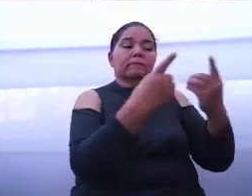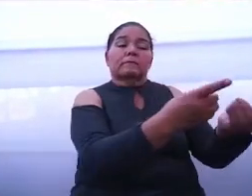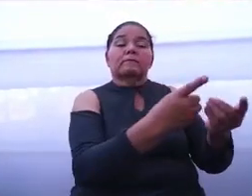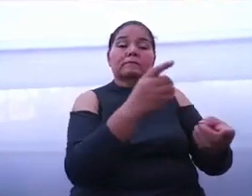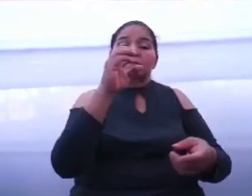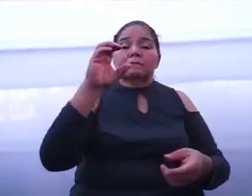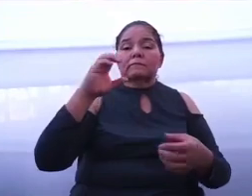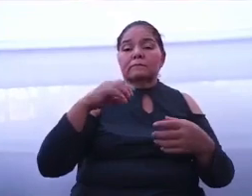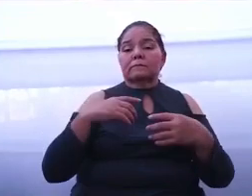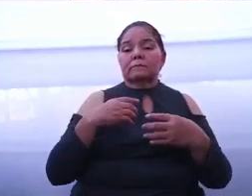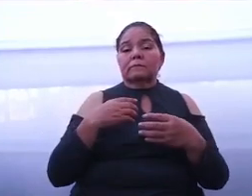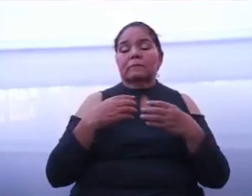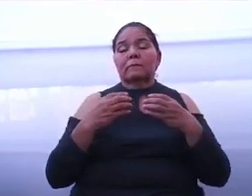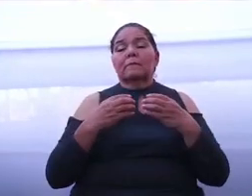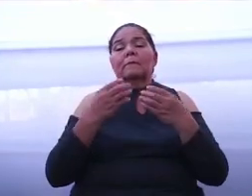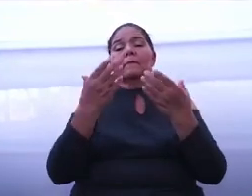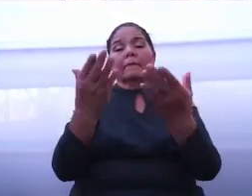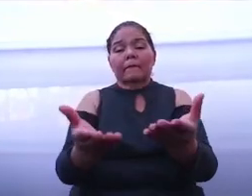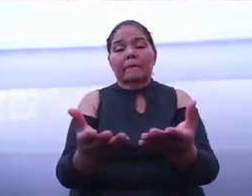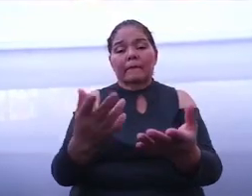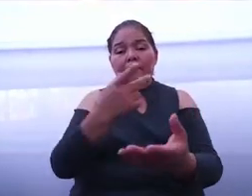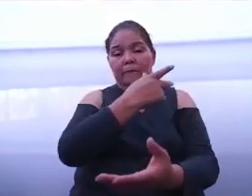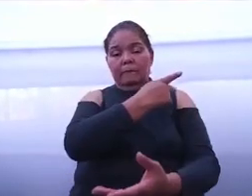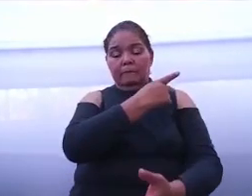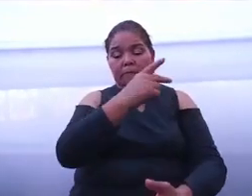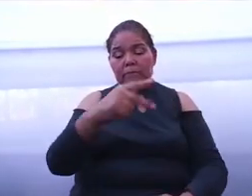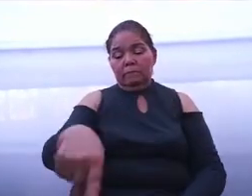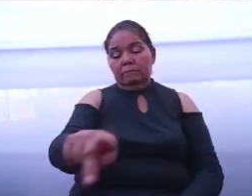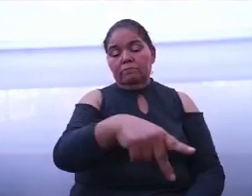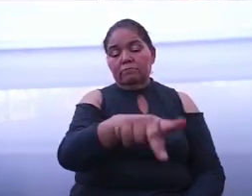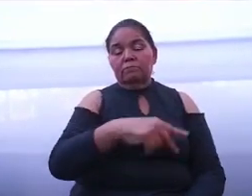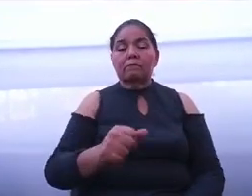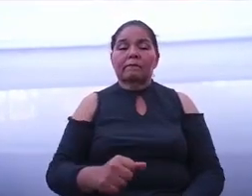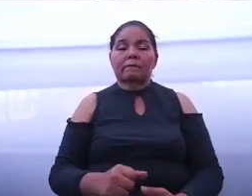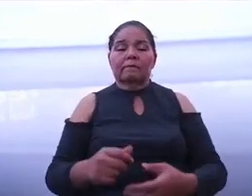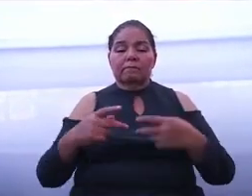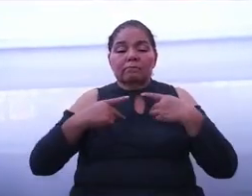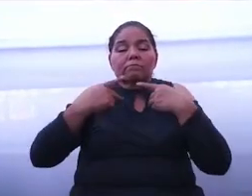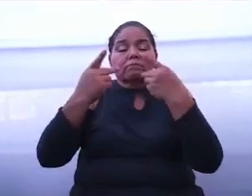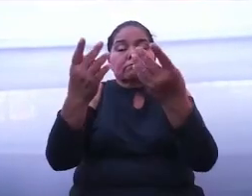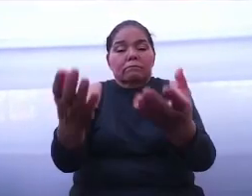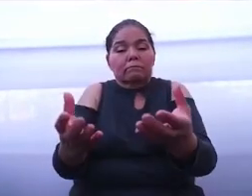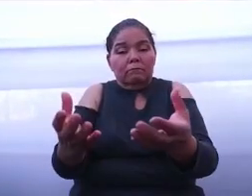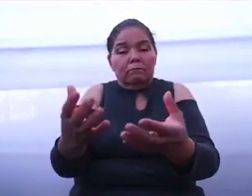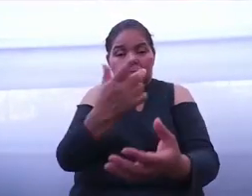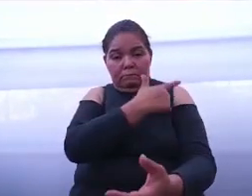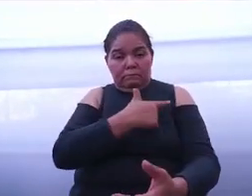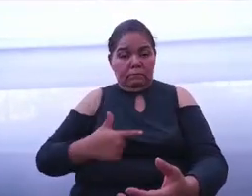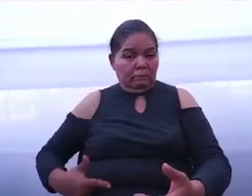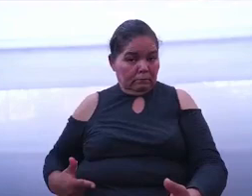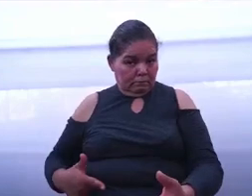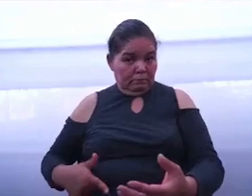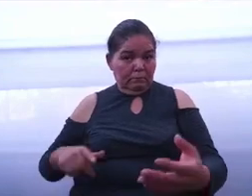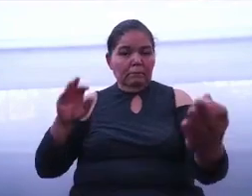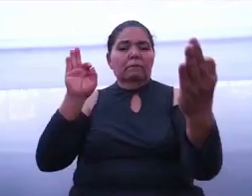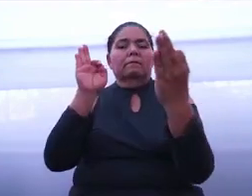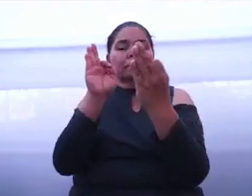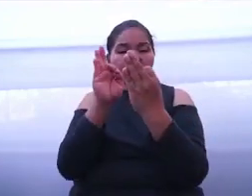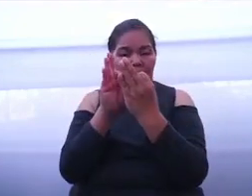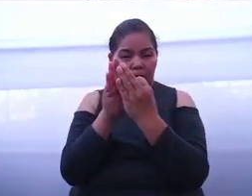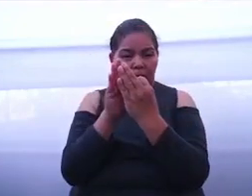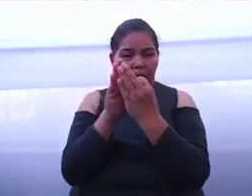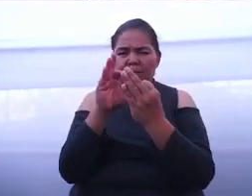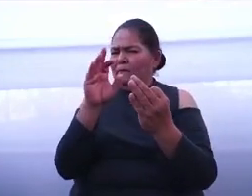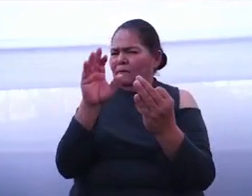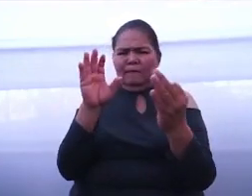que vuelva a confiar en su gobierno, un gobierno honesto y cercano, que no se olvide